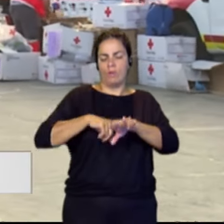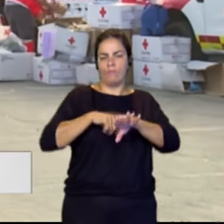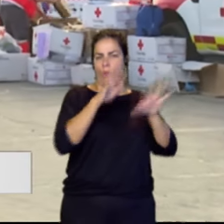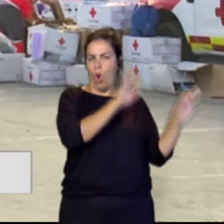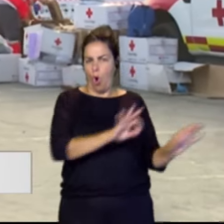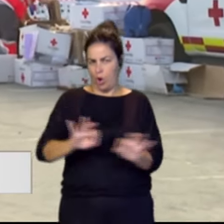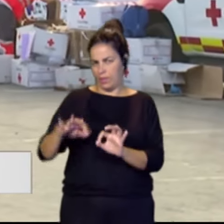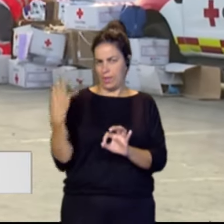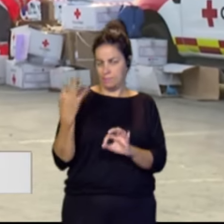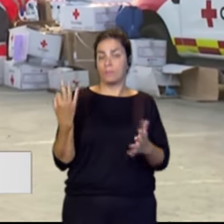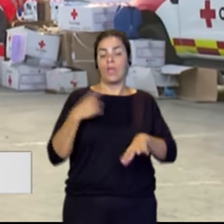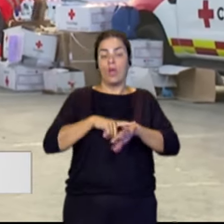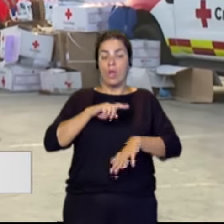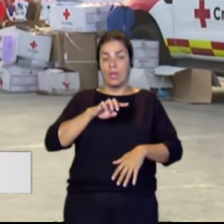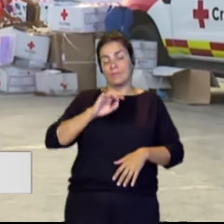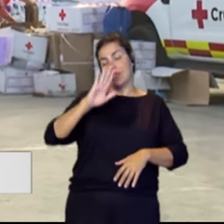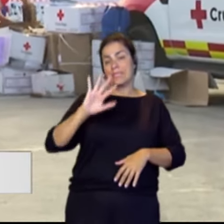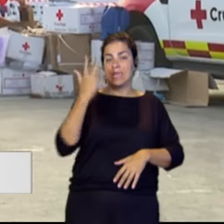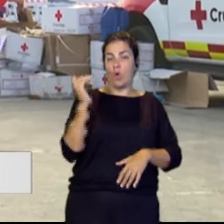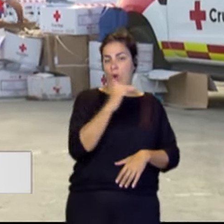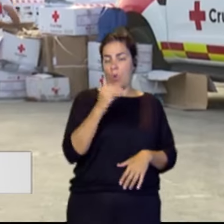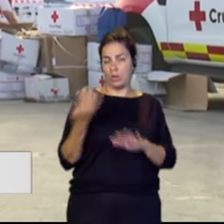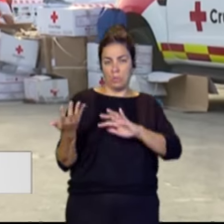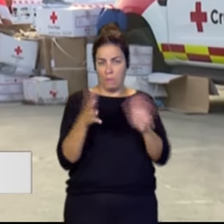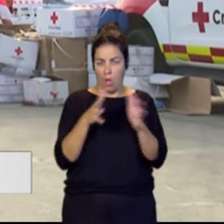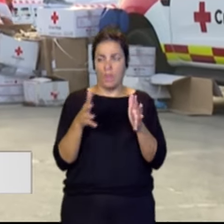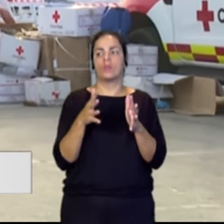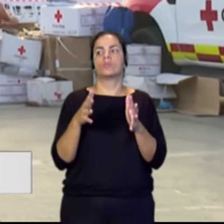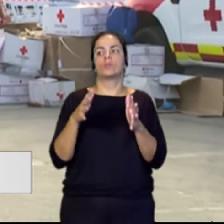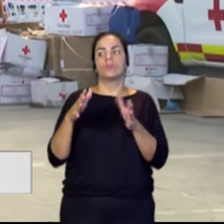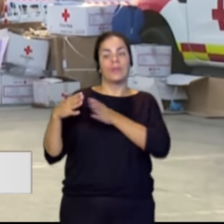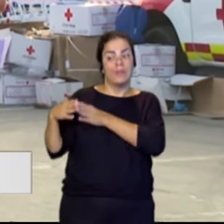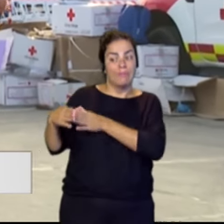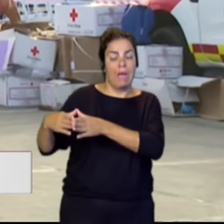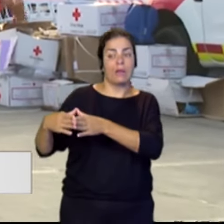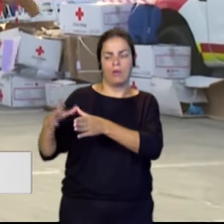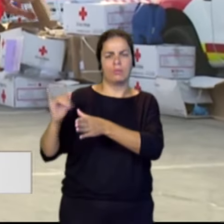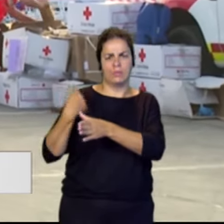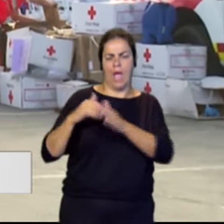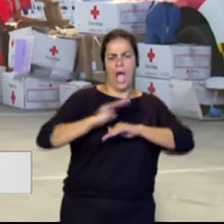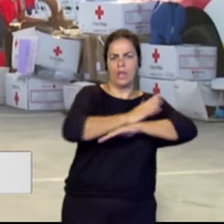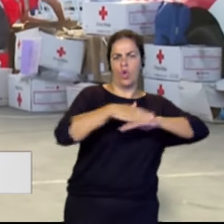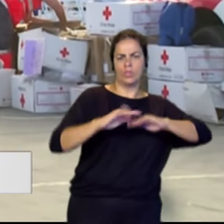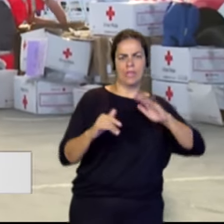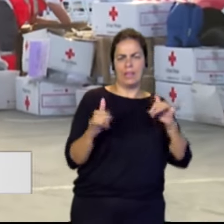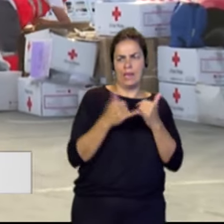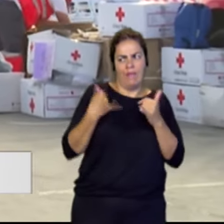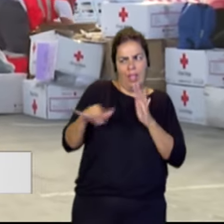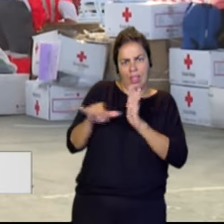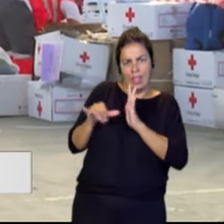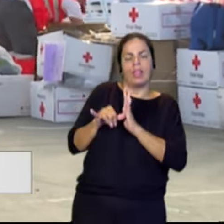ocurrido, Patricia. A las 4 y 45 aproximadamente esta embarcación estaba muy cerca de la costa de Tenerife.